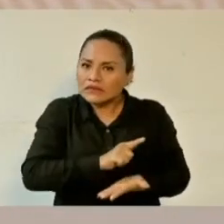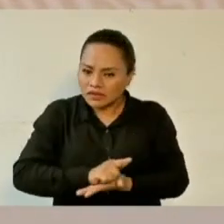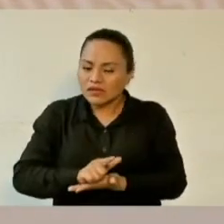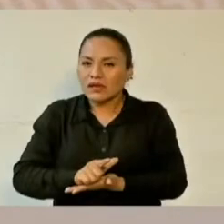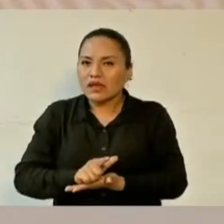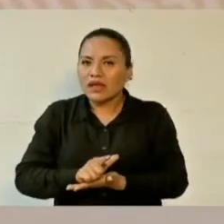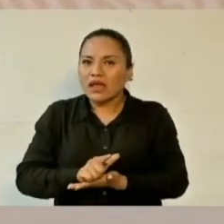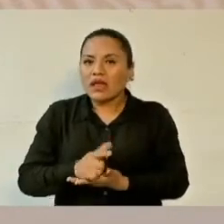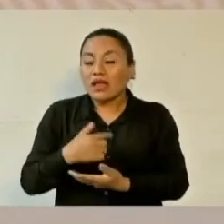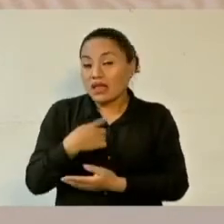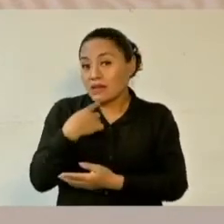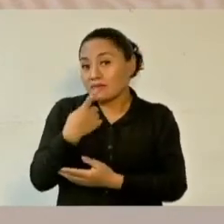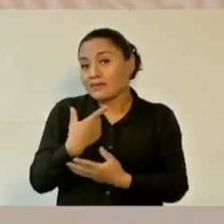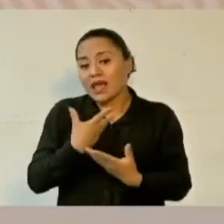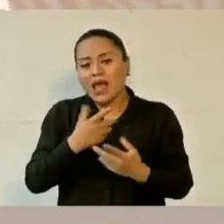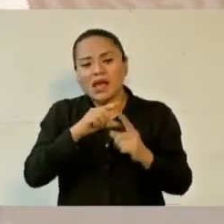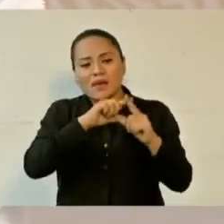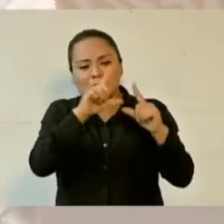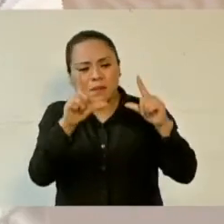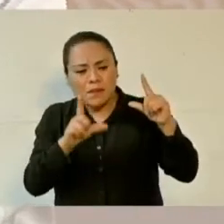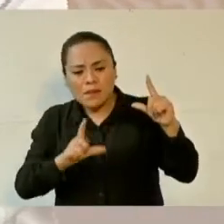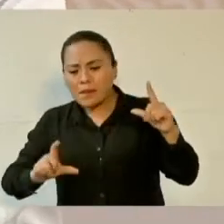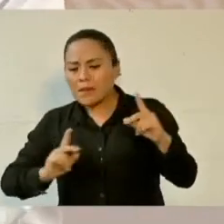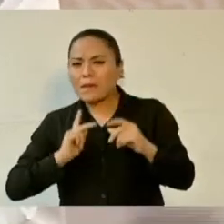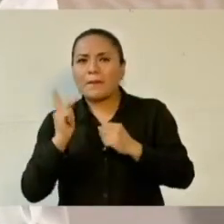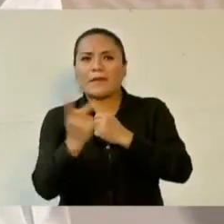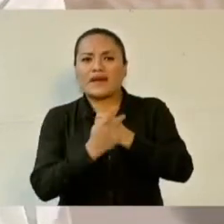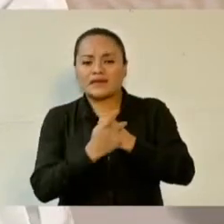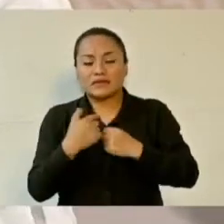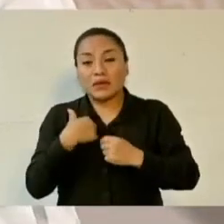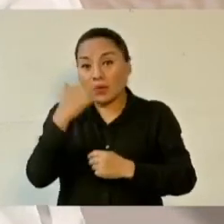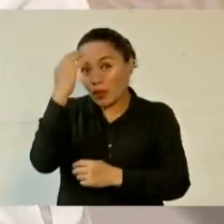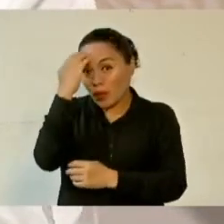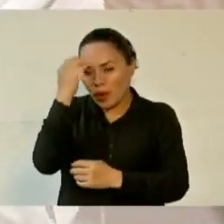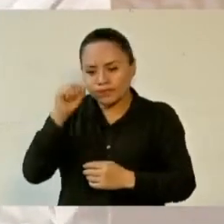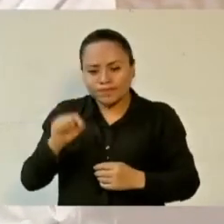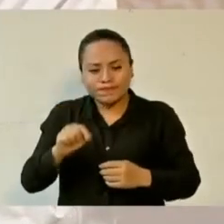Conozco, les decía, todo el país y no hay